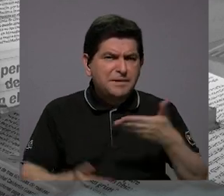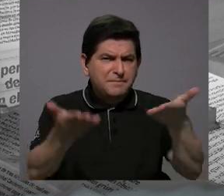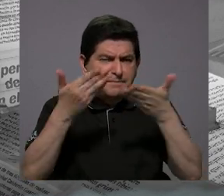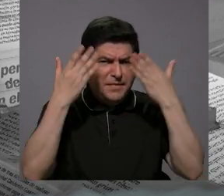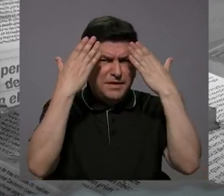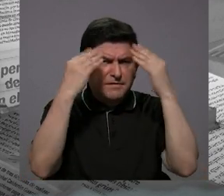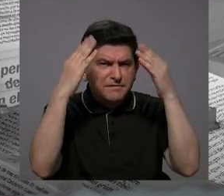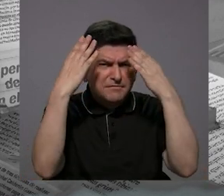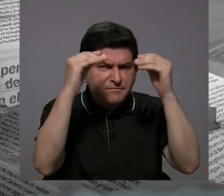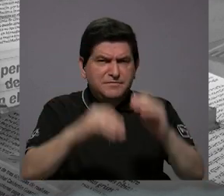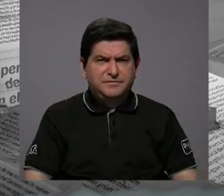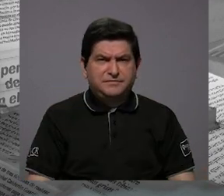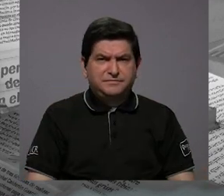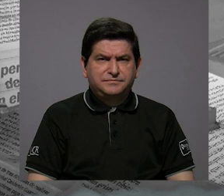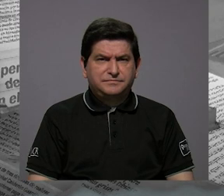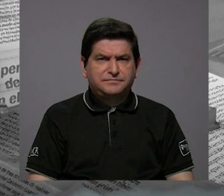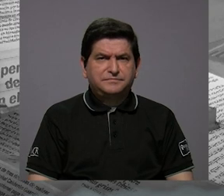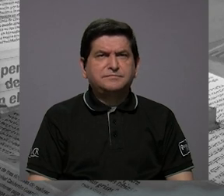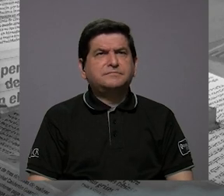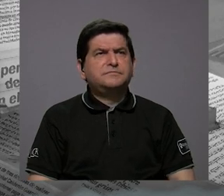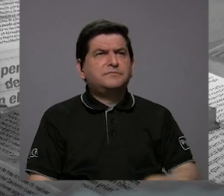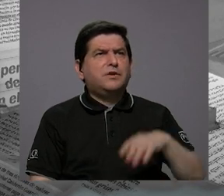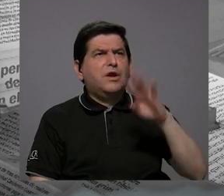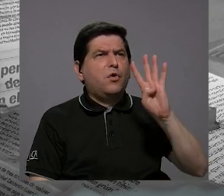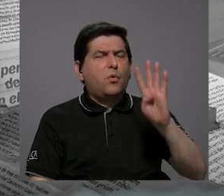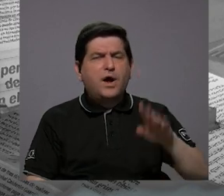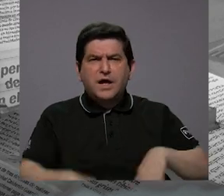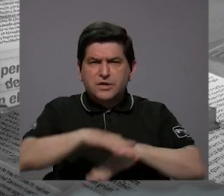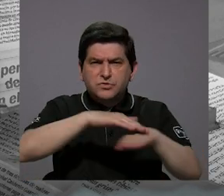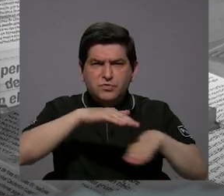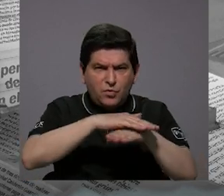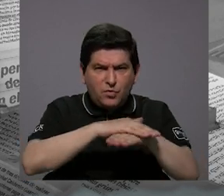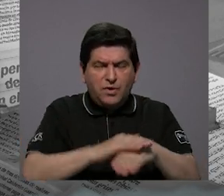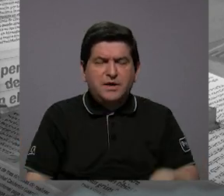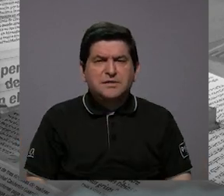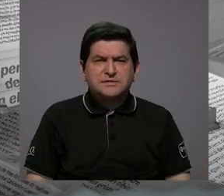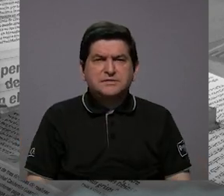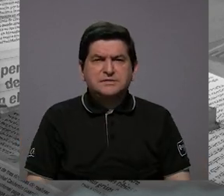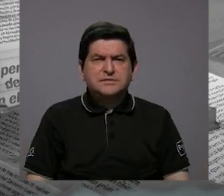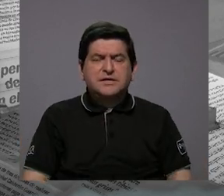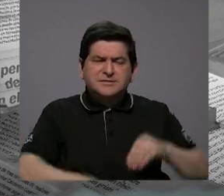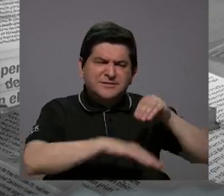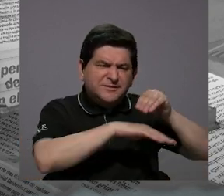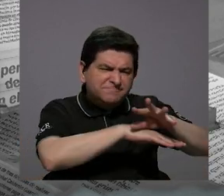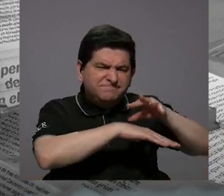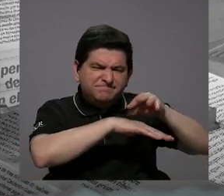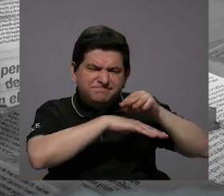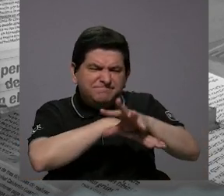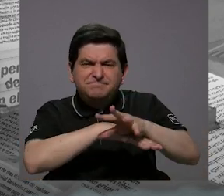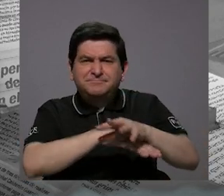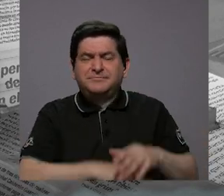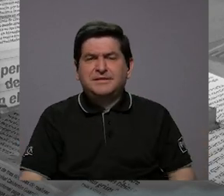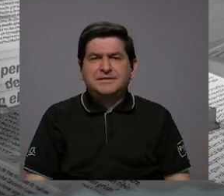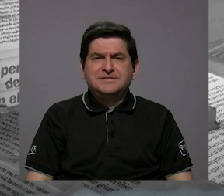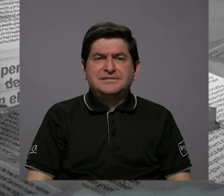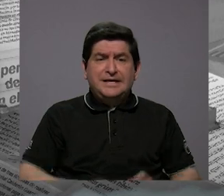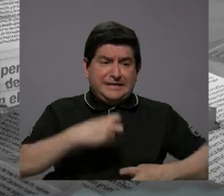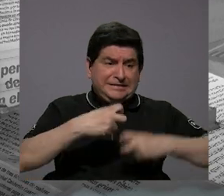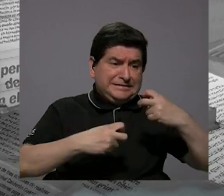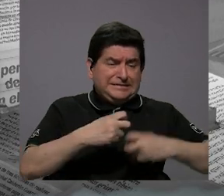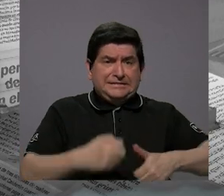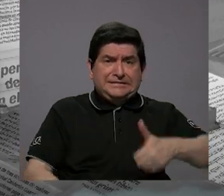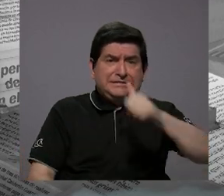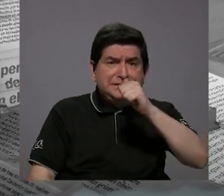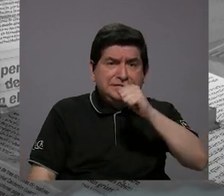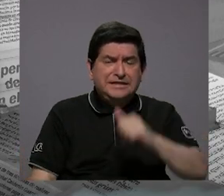información y decía que en realidad había como cuatro pilares o factores que estaban incidiendo sobre la crisis